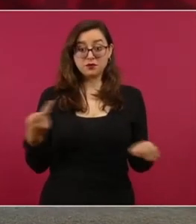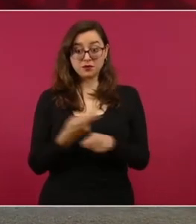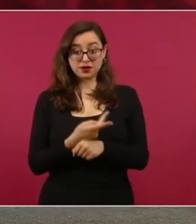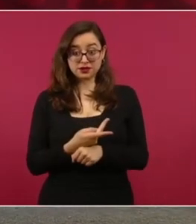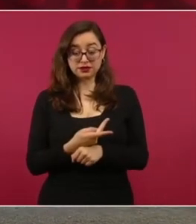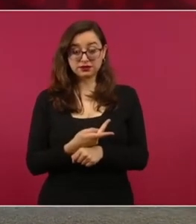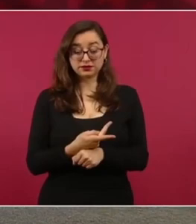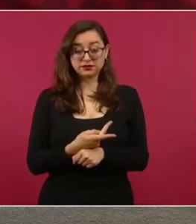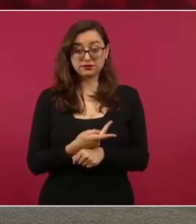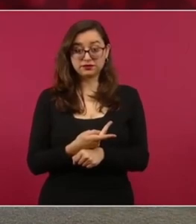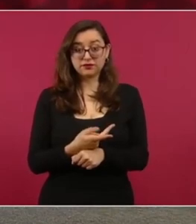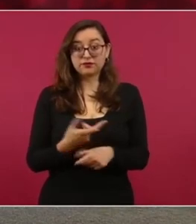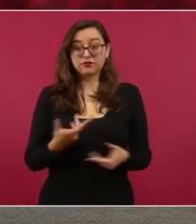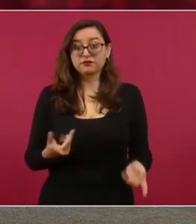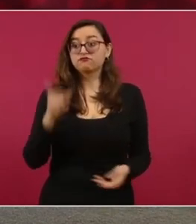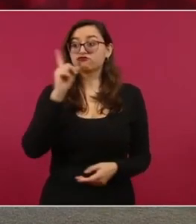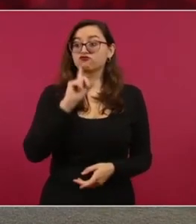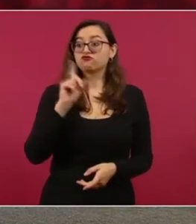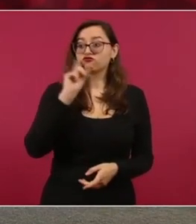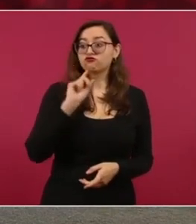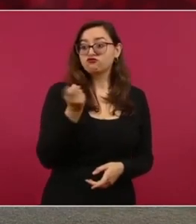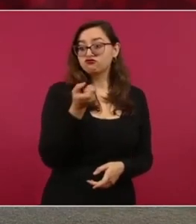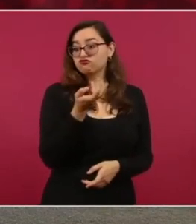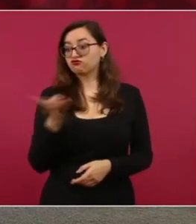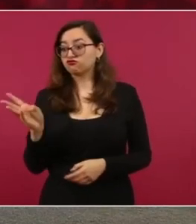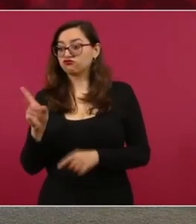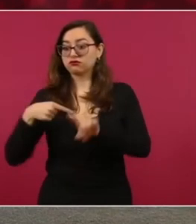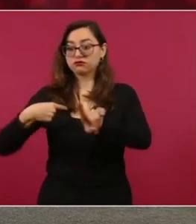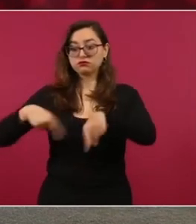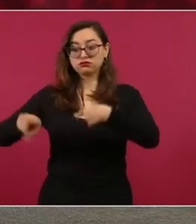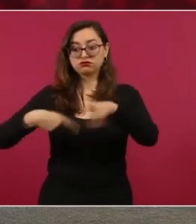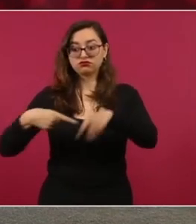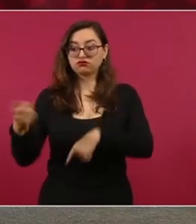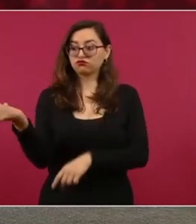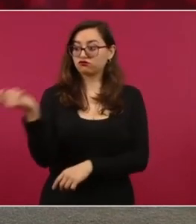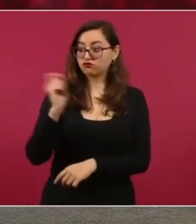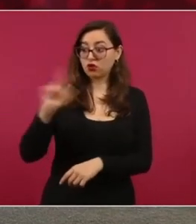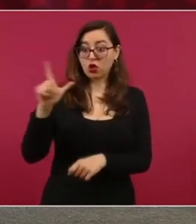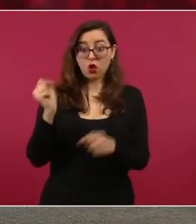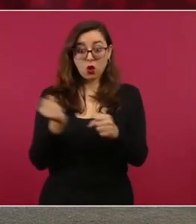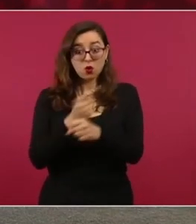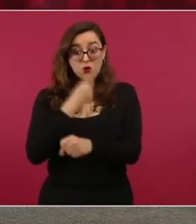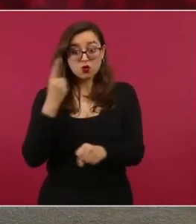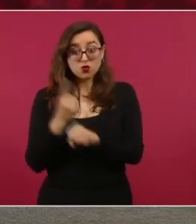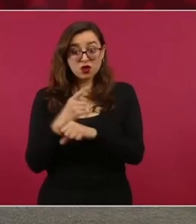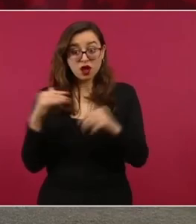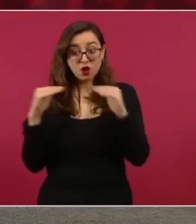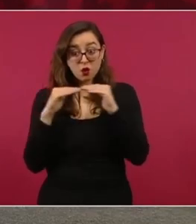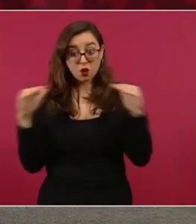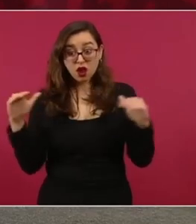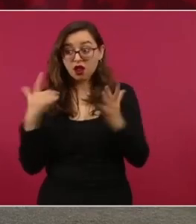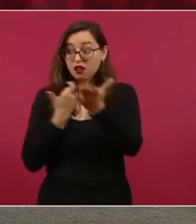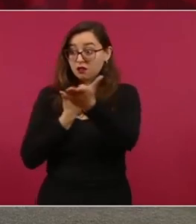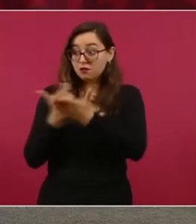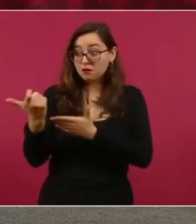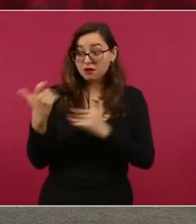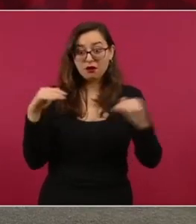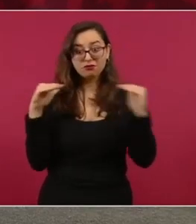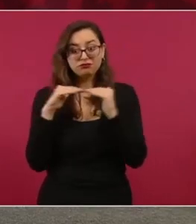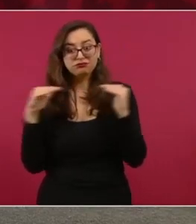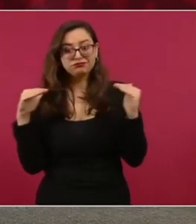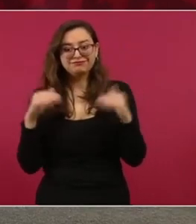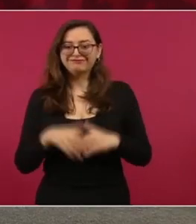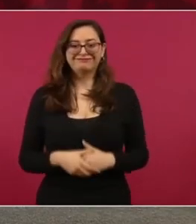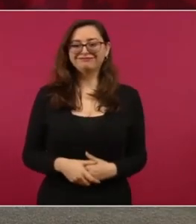no tienen las mismas oportunidades de salario que tiene un varón. Y esto,